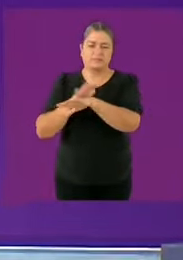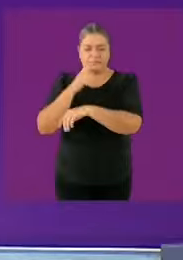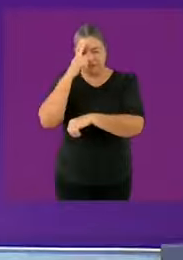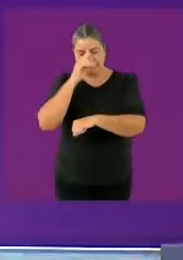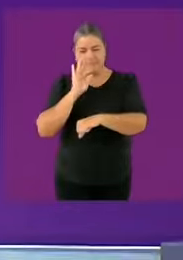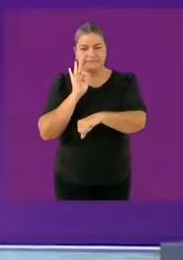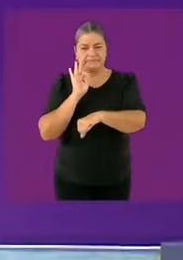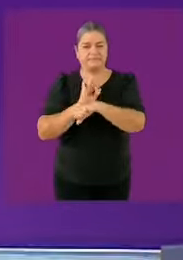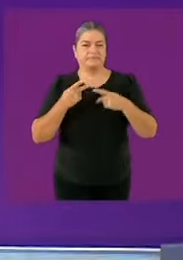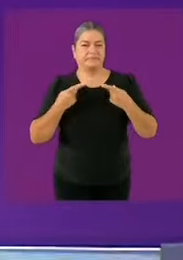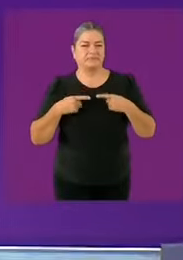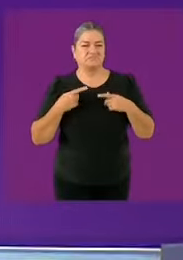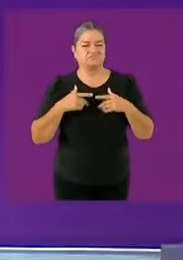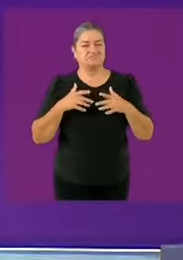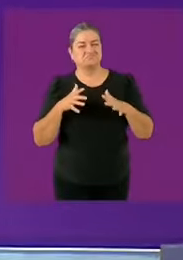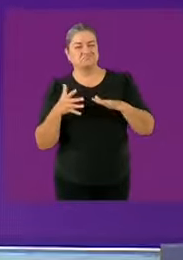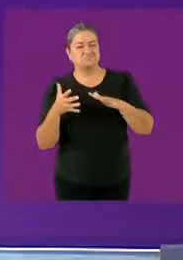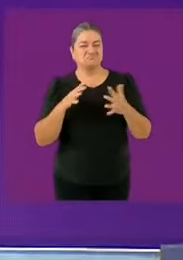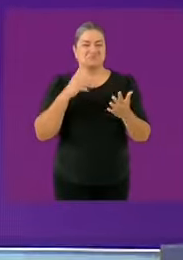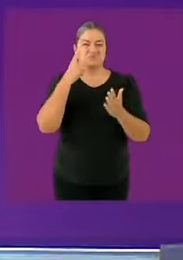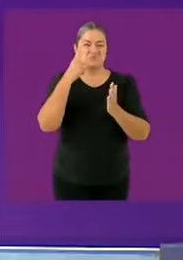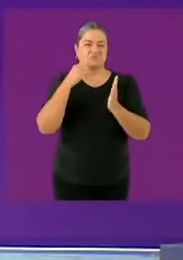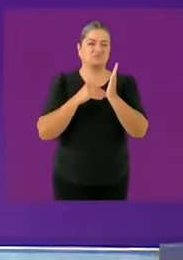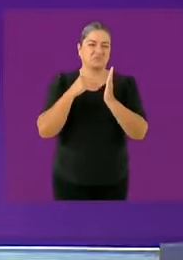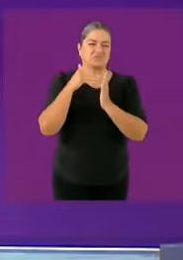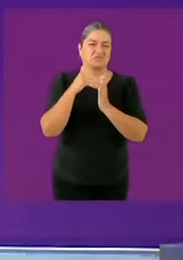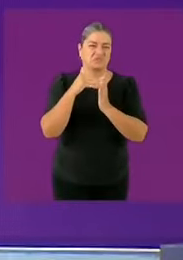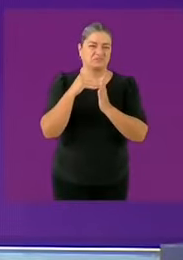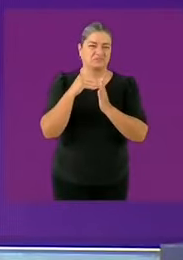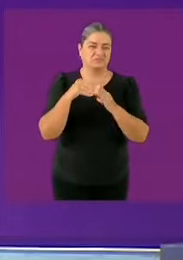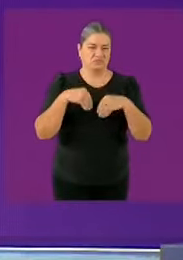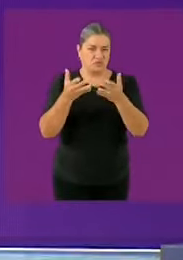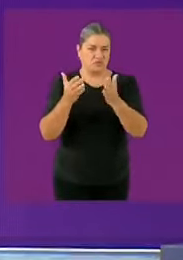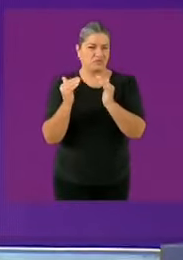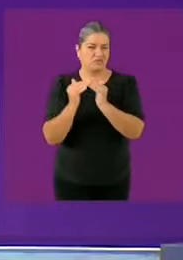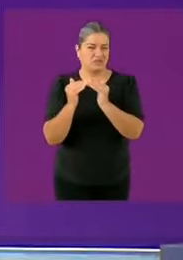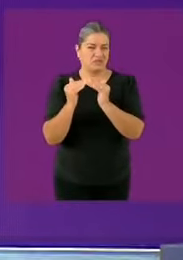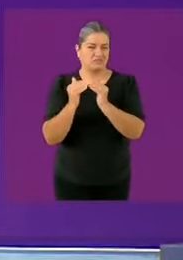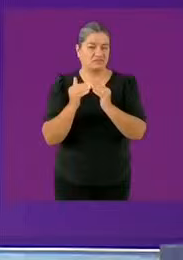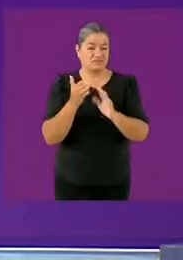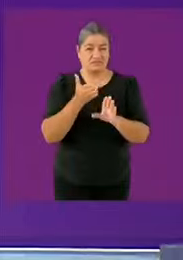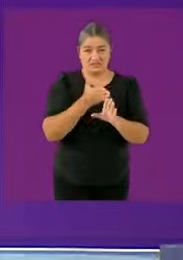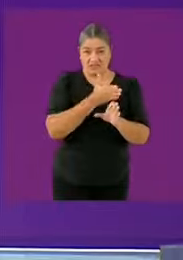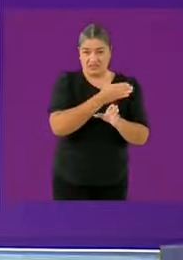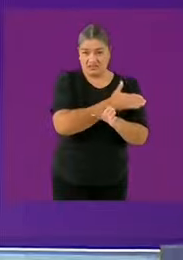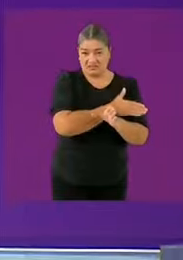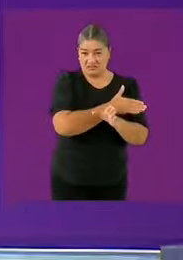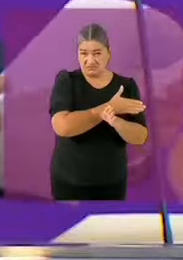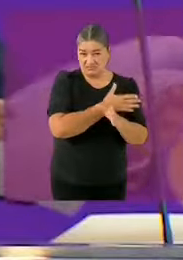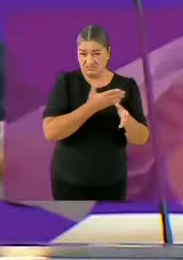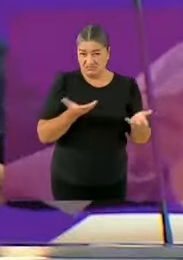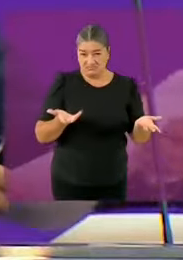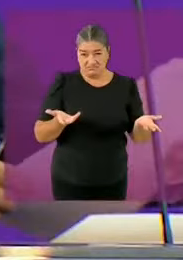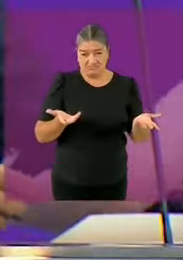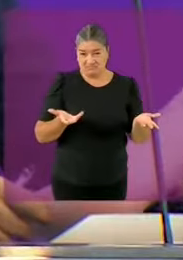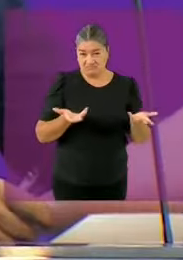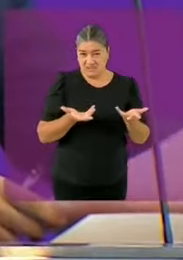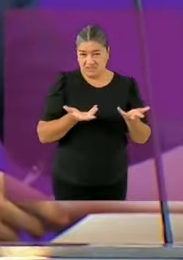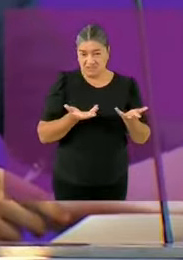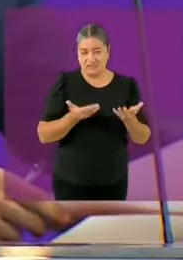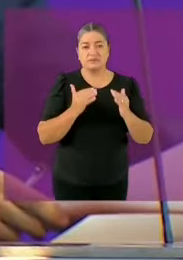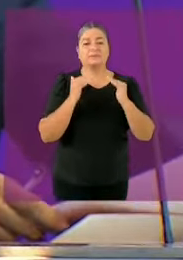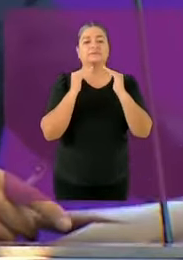viviendas no las que se construyeron en el pasado sino realmente viviendas que estén cerca de los lugares de trabajo un